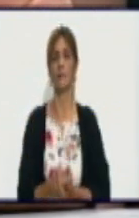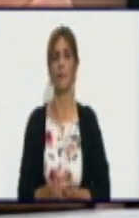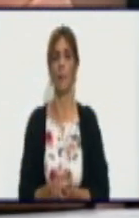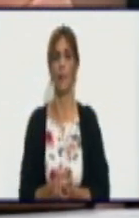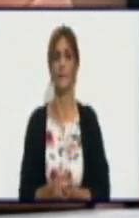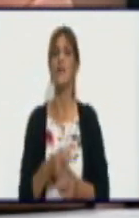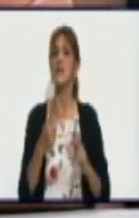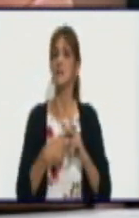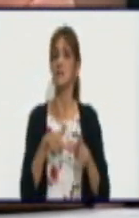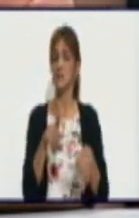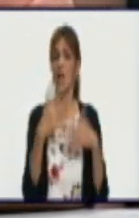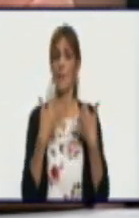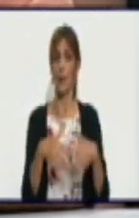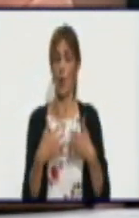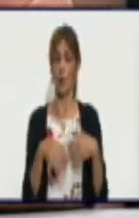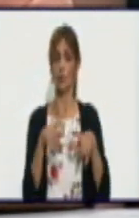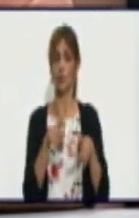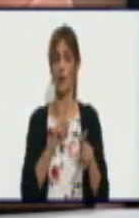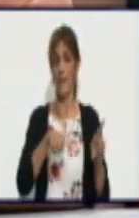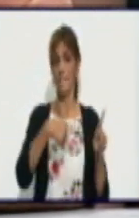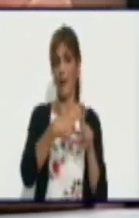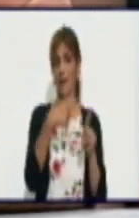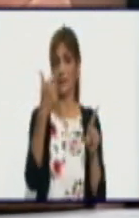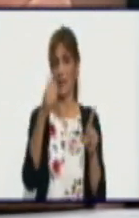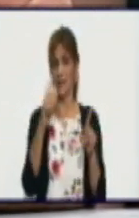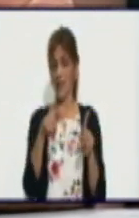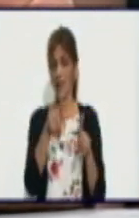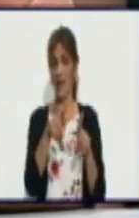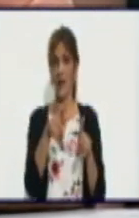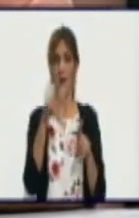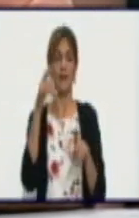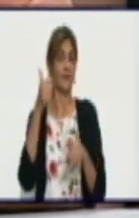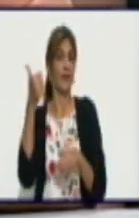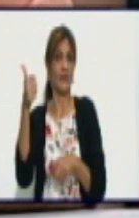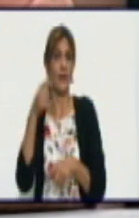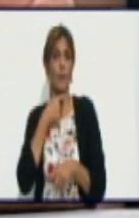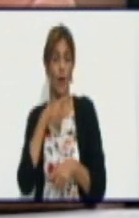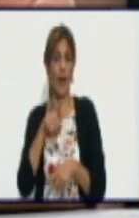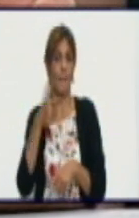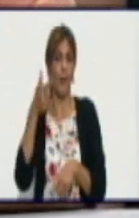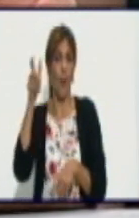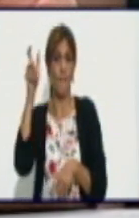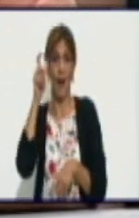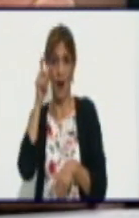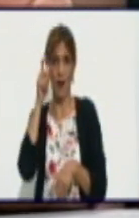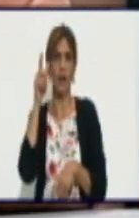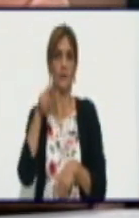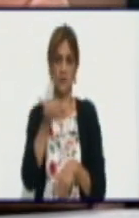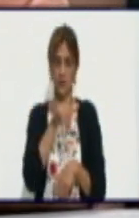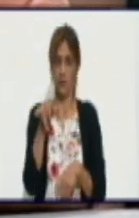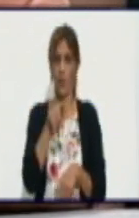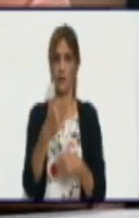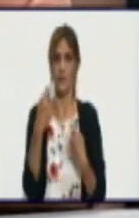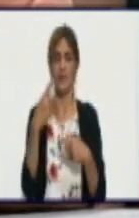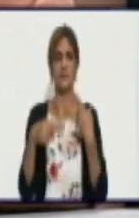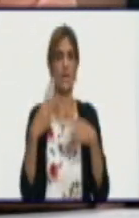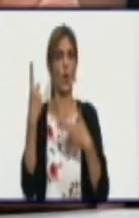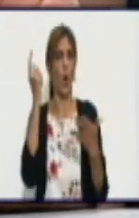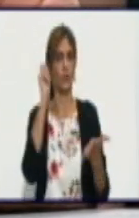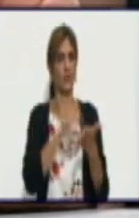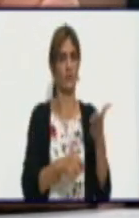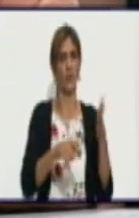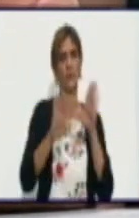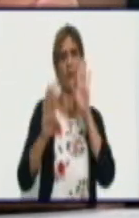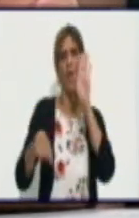10 vacas, tiene que contratar 550 litros de leche por cada vaca que tenga en su poder. Si la